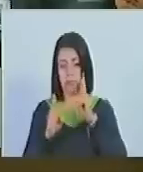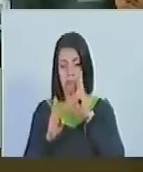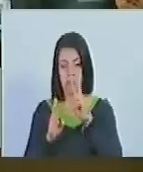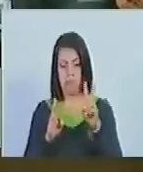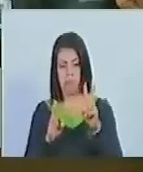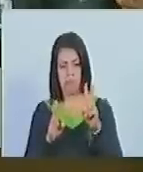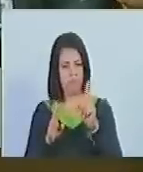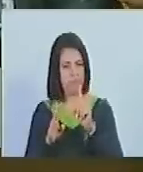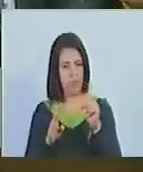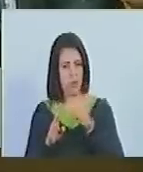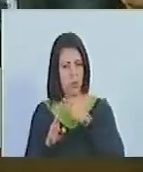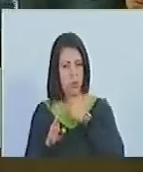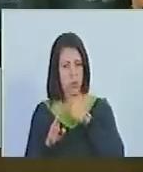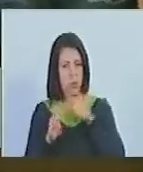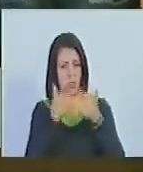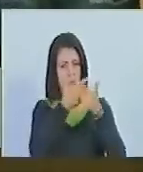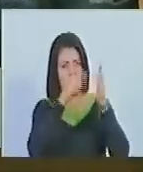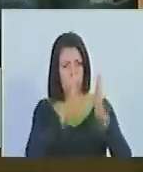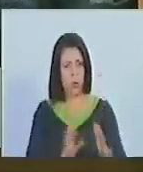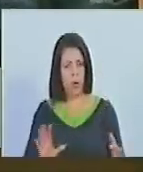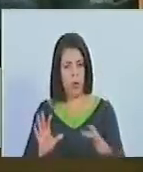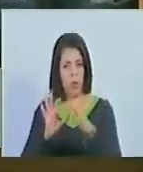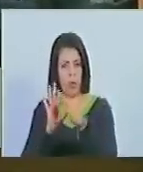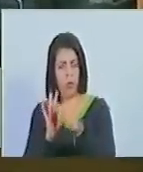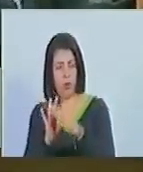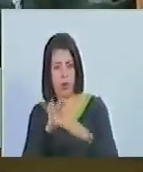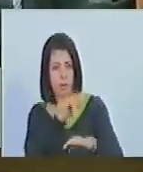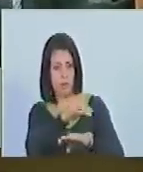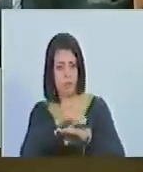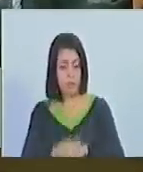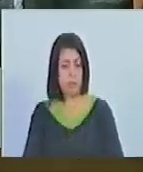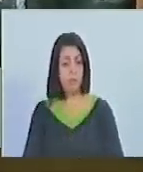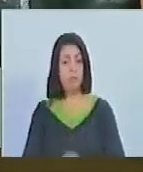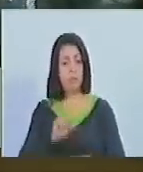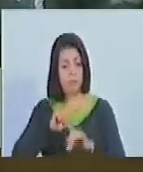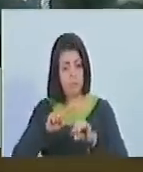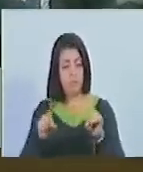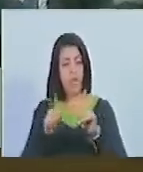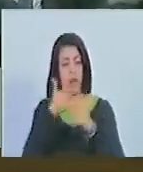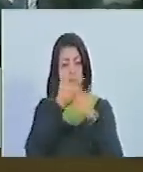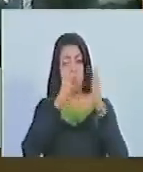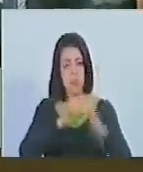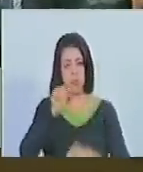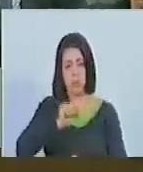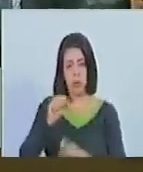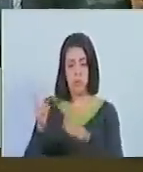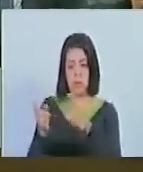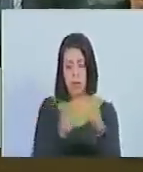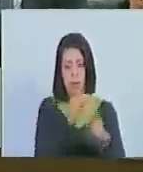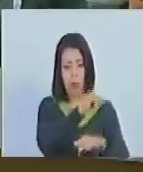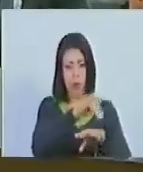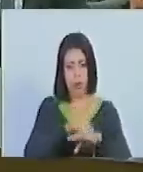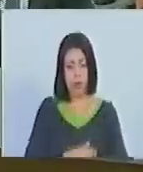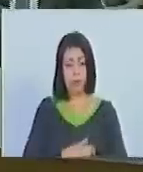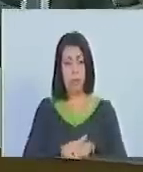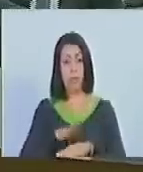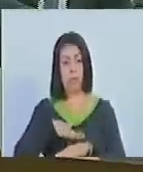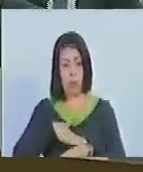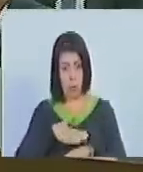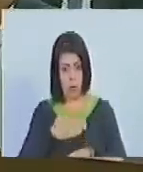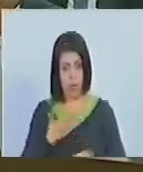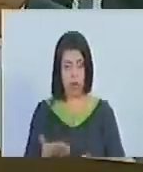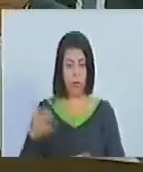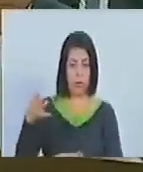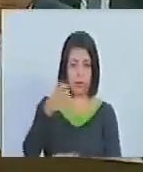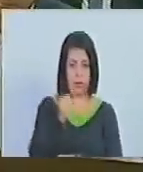buenos ojos al Libertador pero tenía la alianza con Gran Bretaña y estratégicamente el Libertador dijo bueno si invitamos a Gran Bretaña podremos